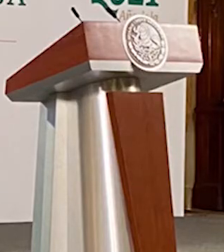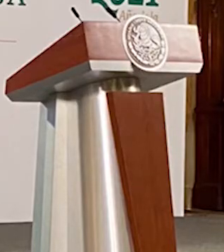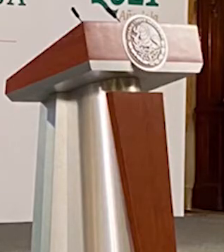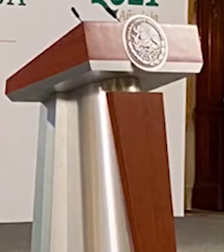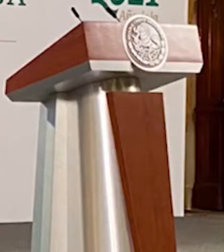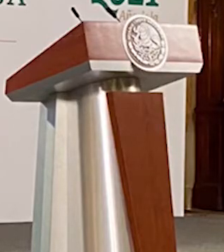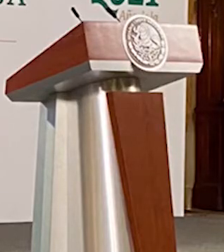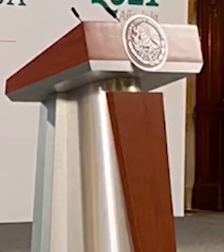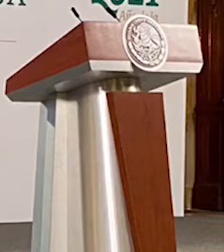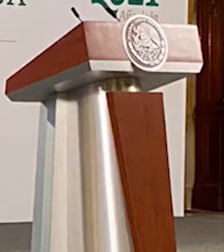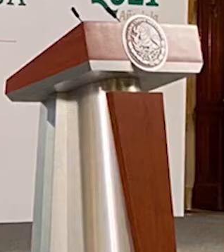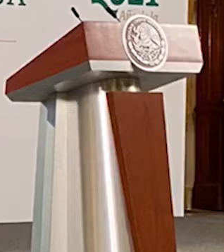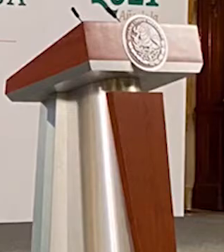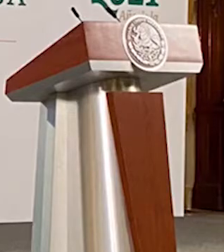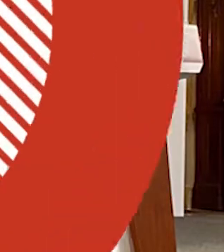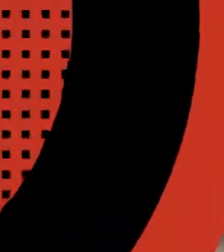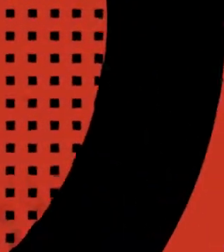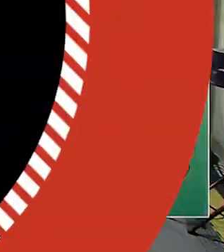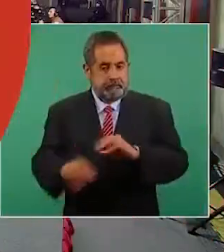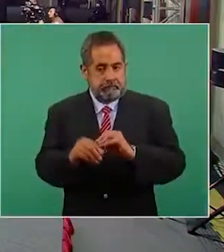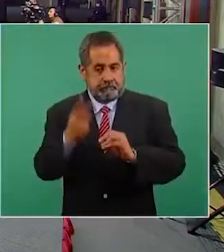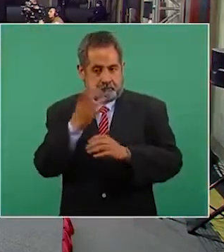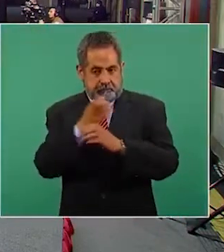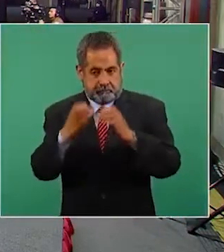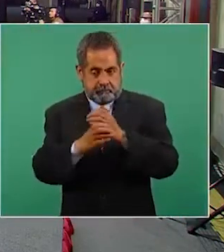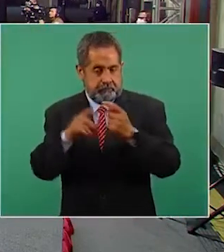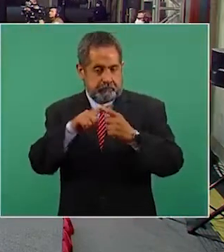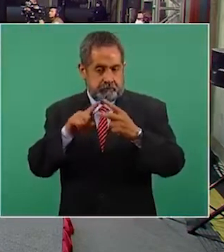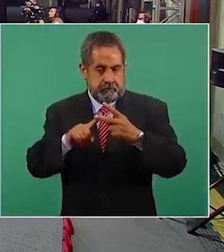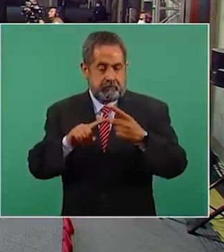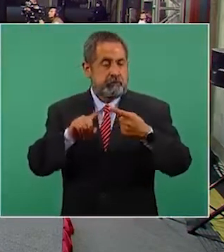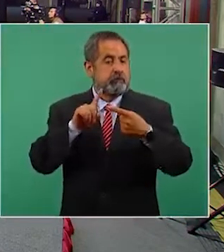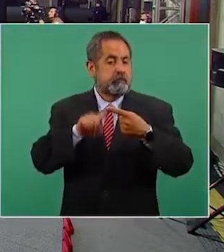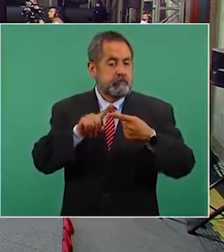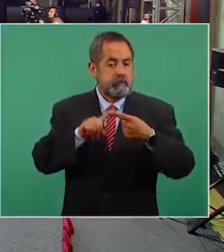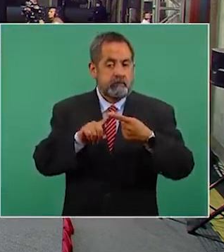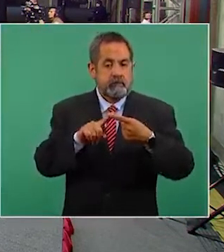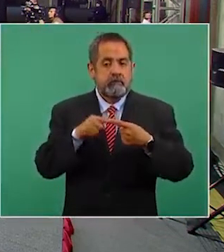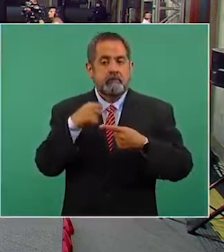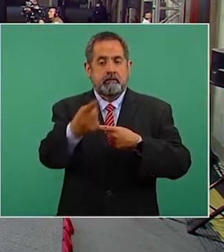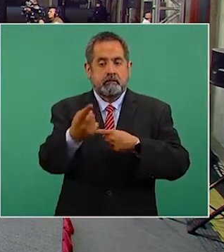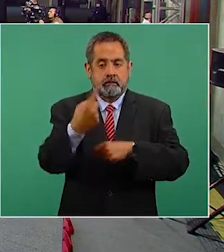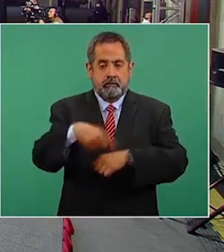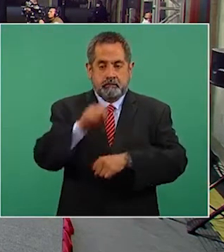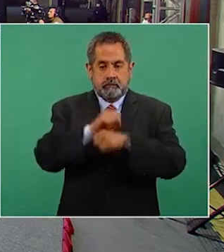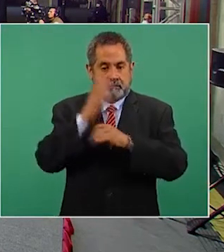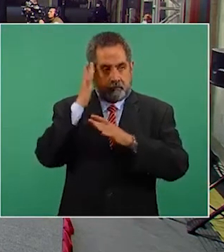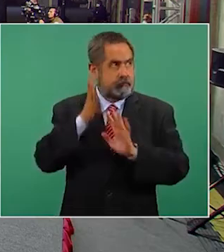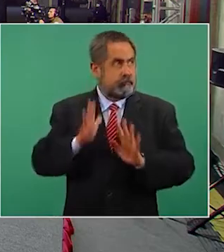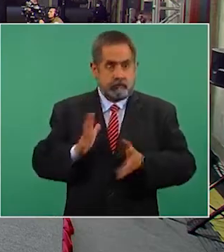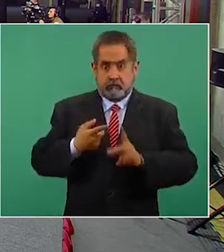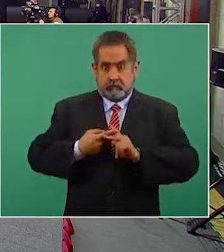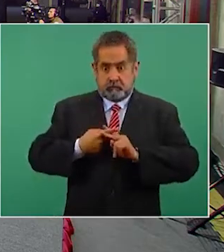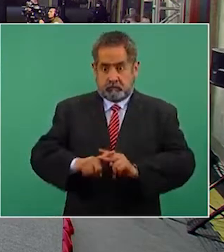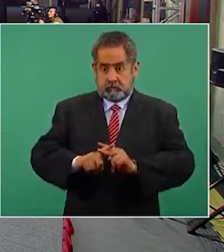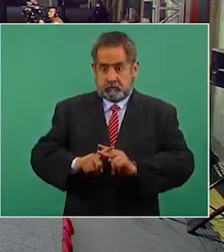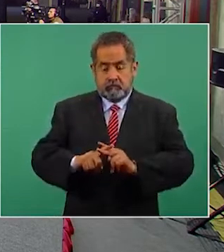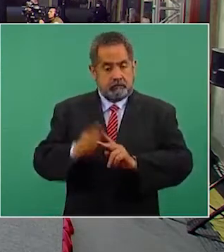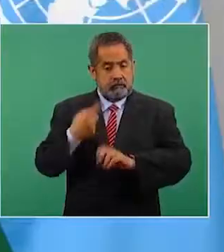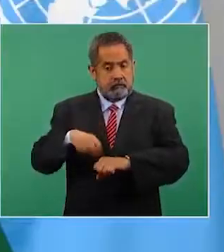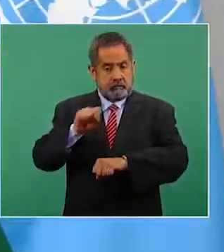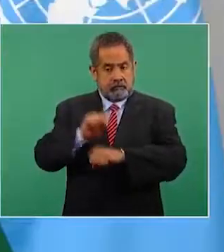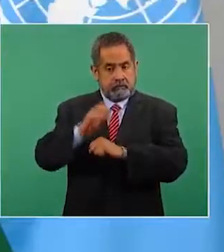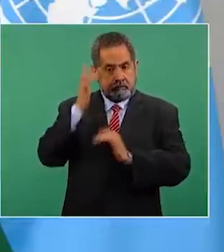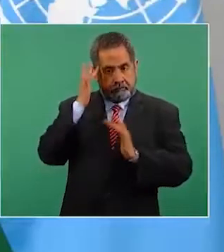sucede en los demás países alrededor del mundo. Viene la Semana Santa, bueno, ya estamos en la Semana